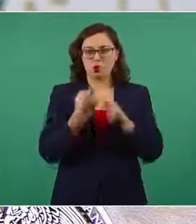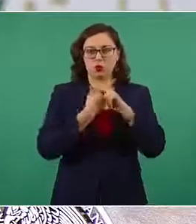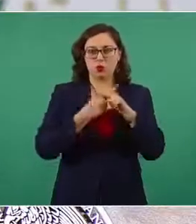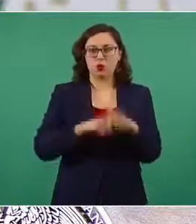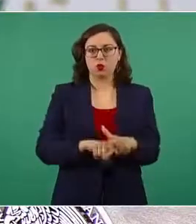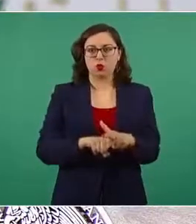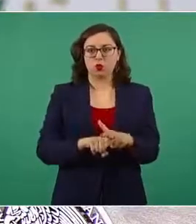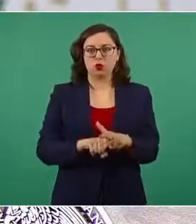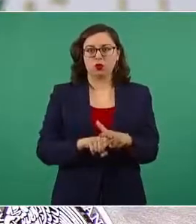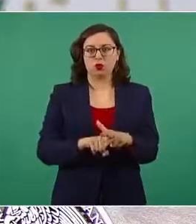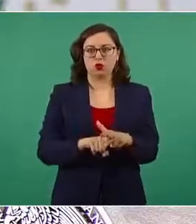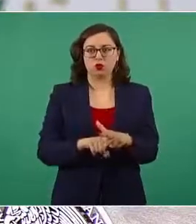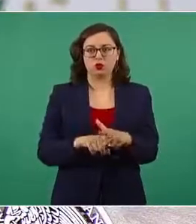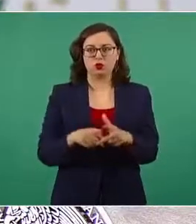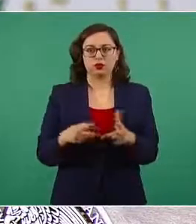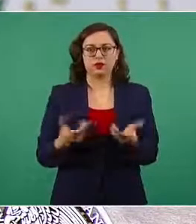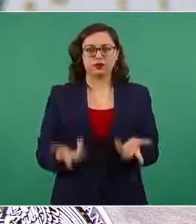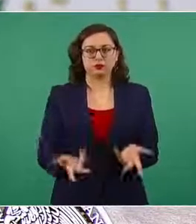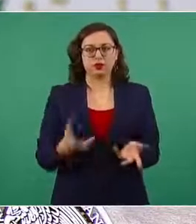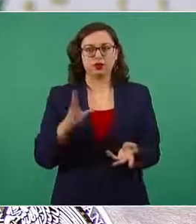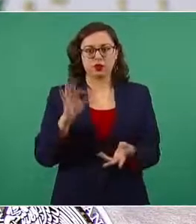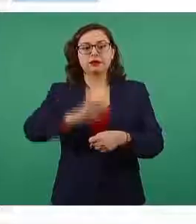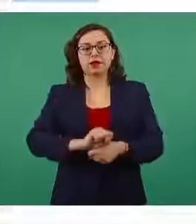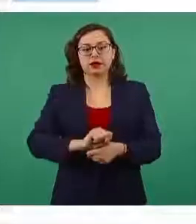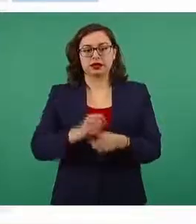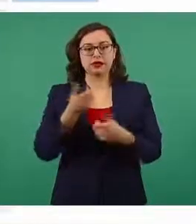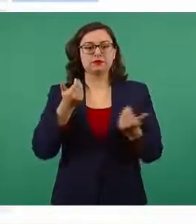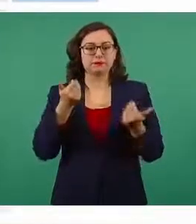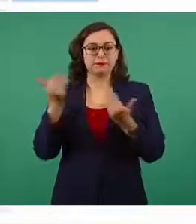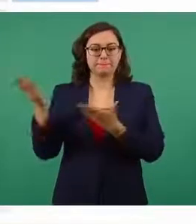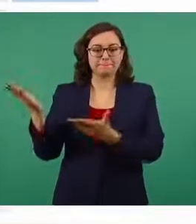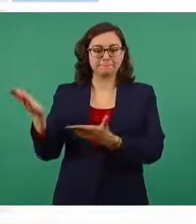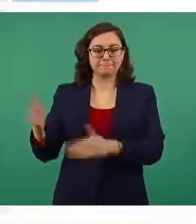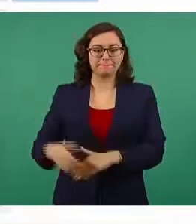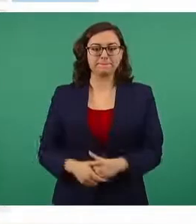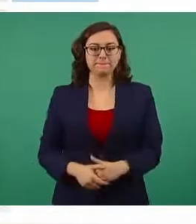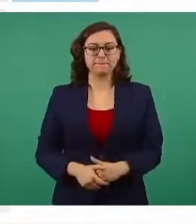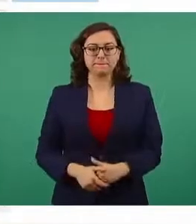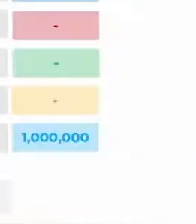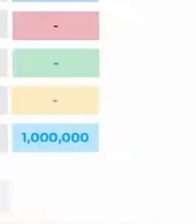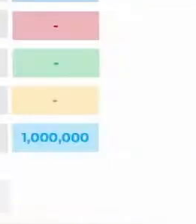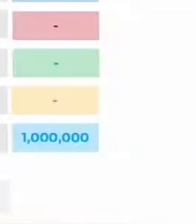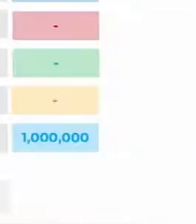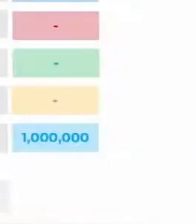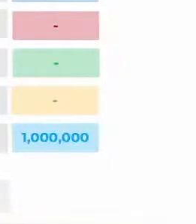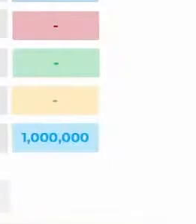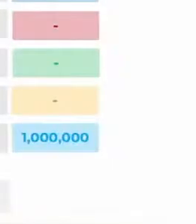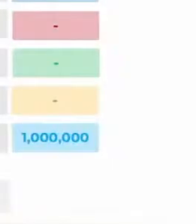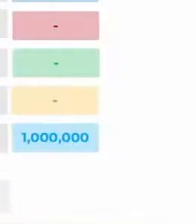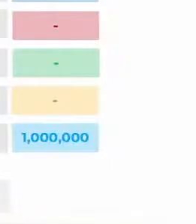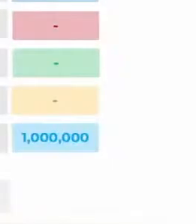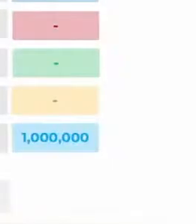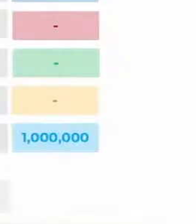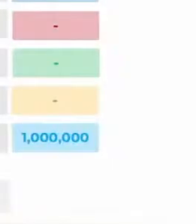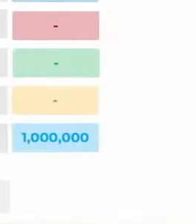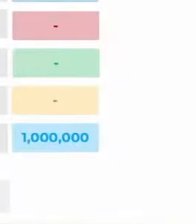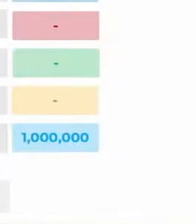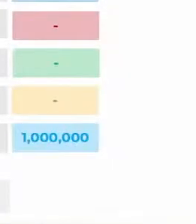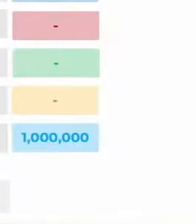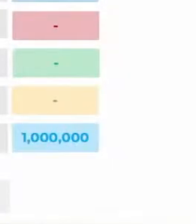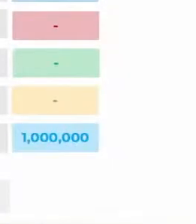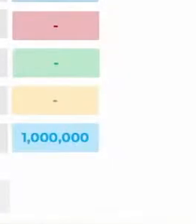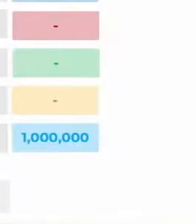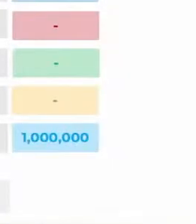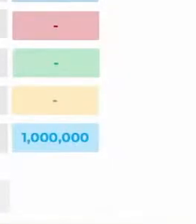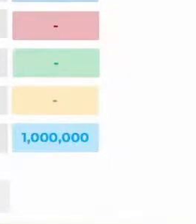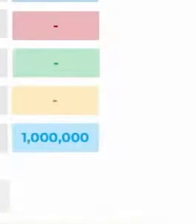40 millones o más de dosis recibidas. Hoy martes el doctor Pedro Centeno está listo allá en el Aeropuerto Internacional de la Ciudad